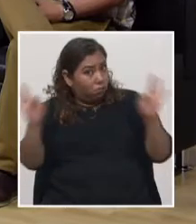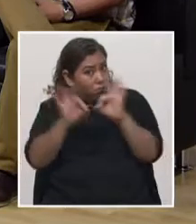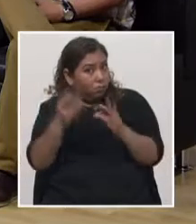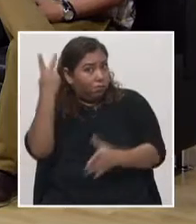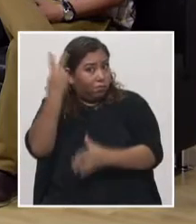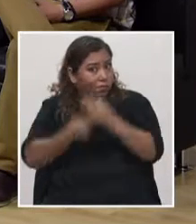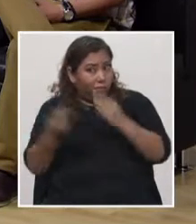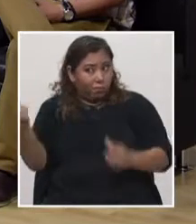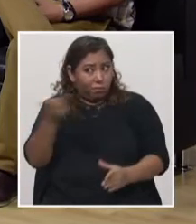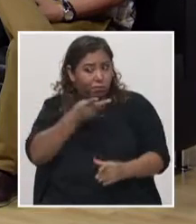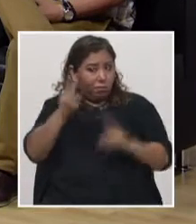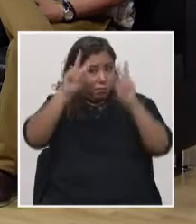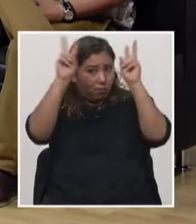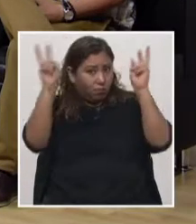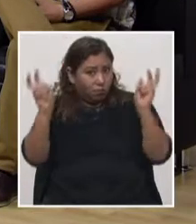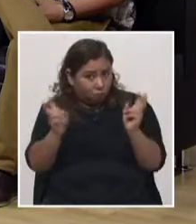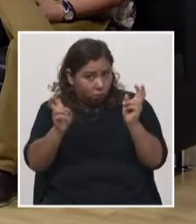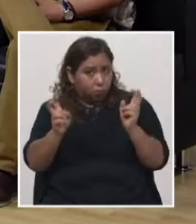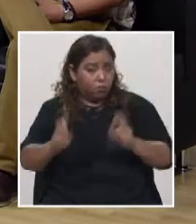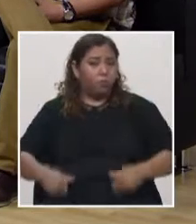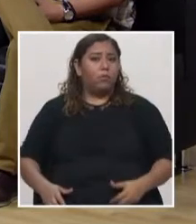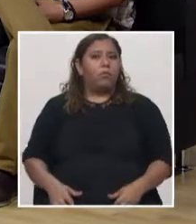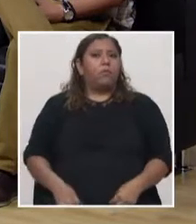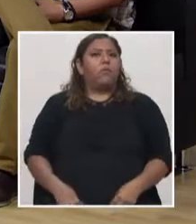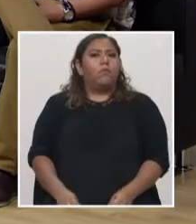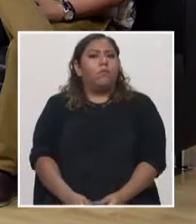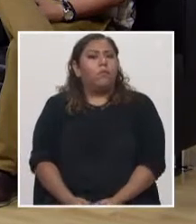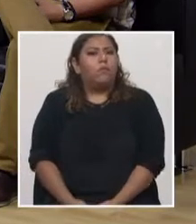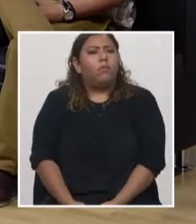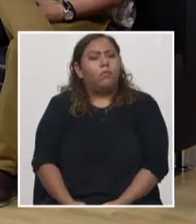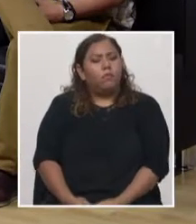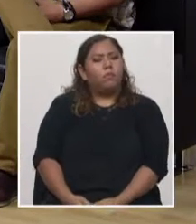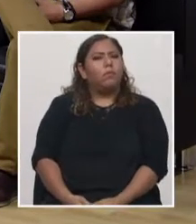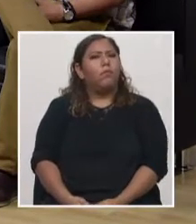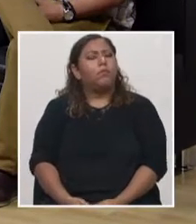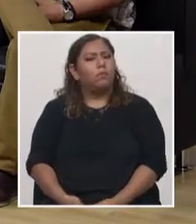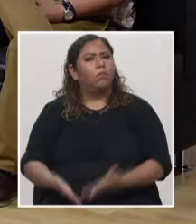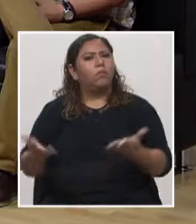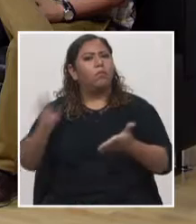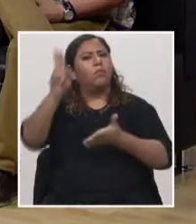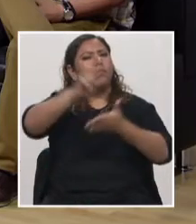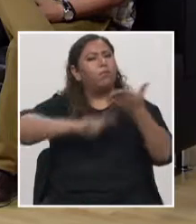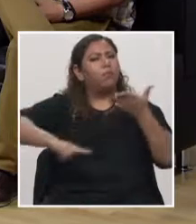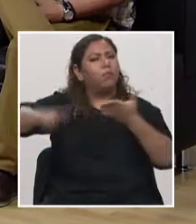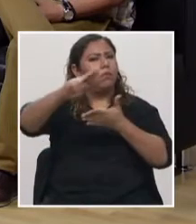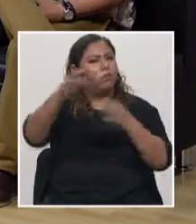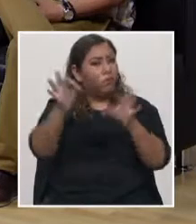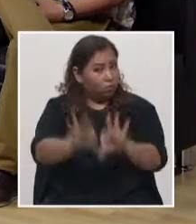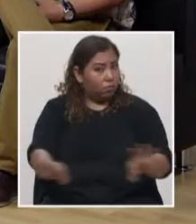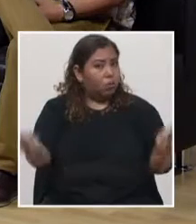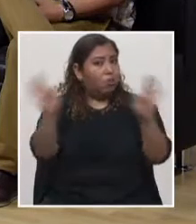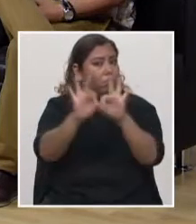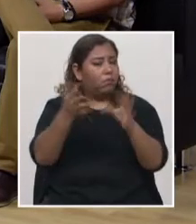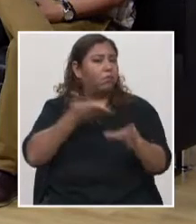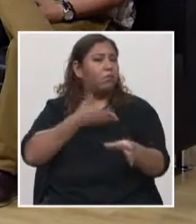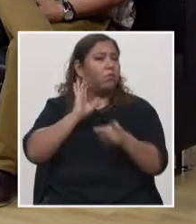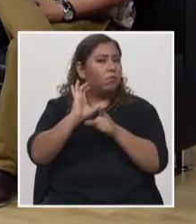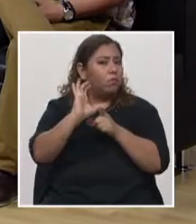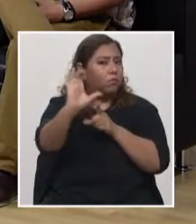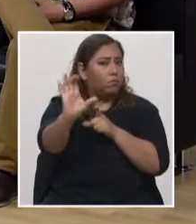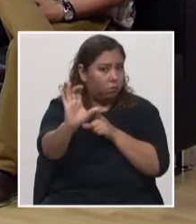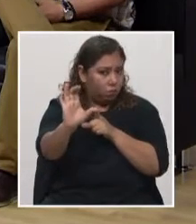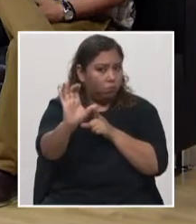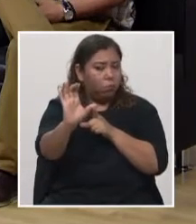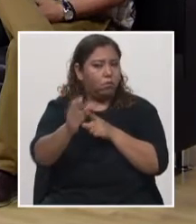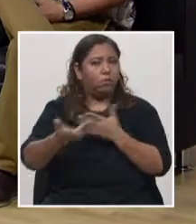lo dice acá la vicerrectora, también la importancia que para la academia, el hecho de crear una carrera específicamente